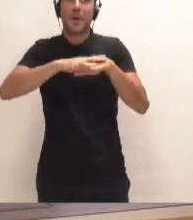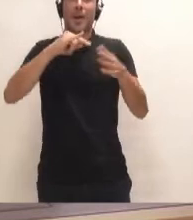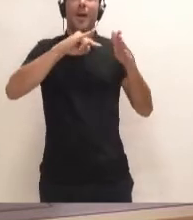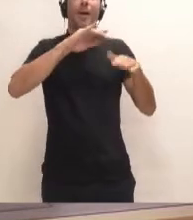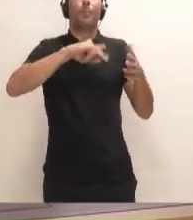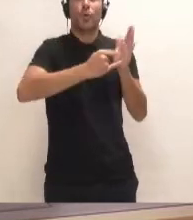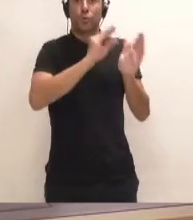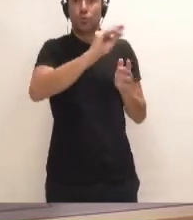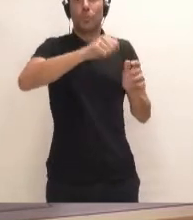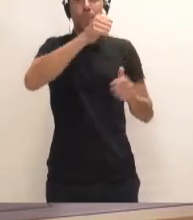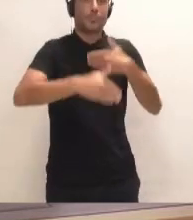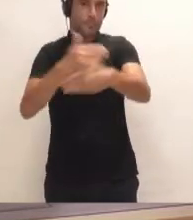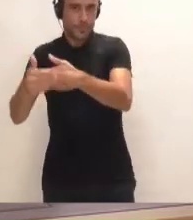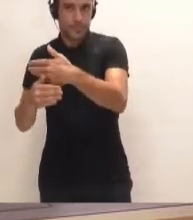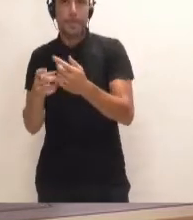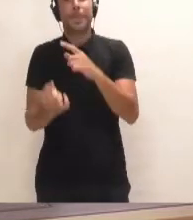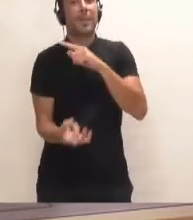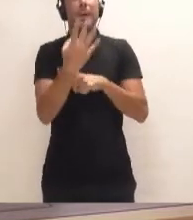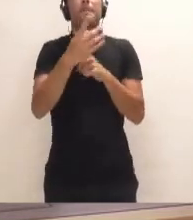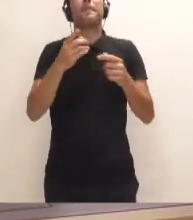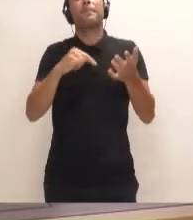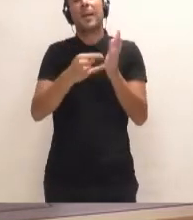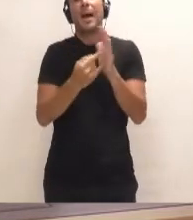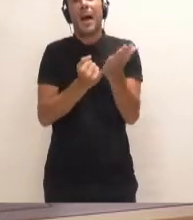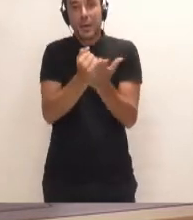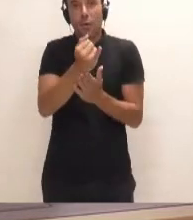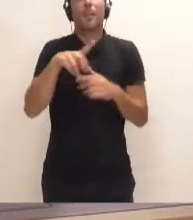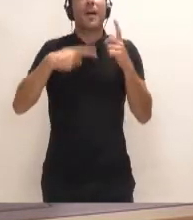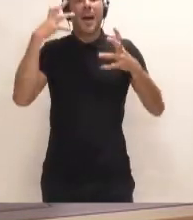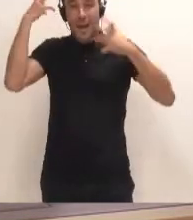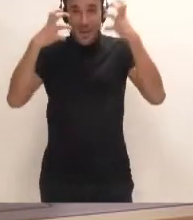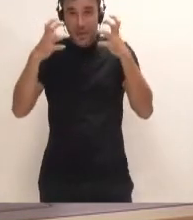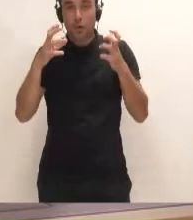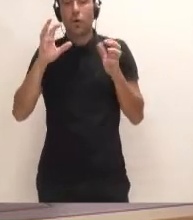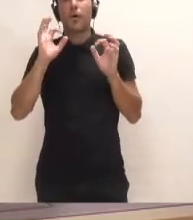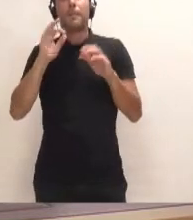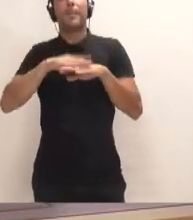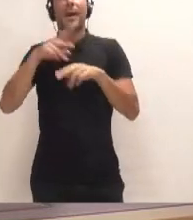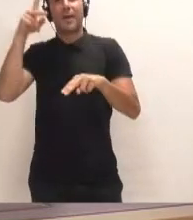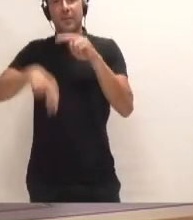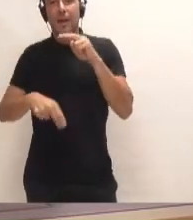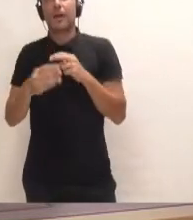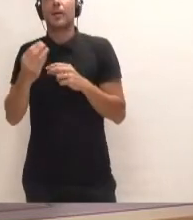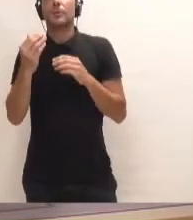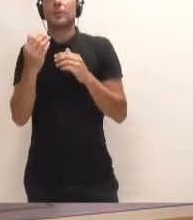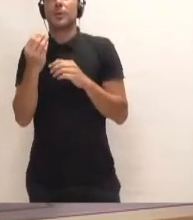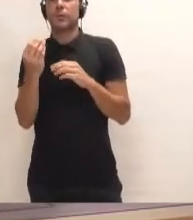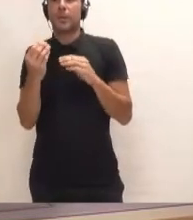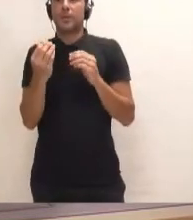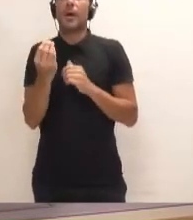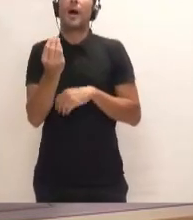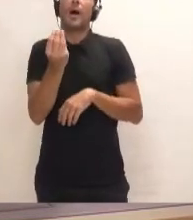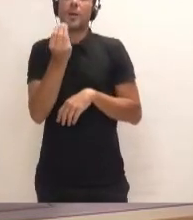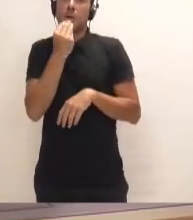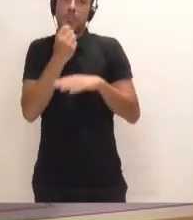aprobados. Creen un plan agrícola y ganadero real y con inversión para aumentar la soberanía alimentaria. En fin, hay